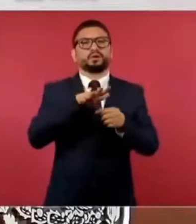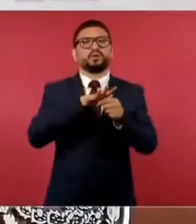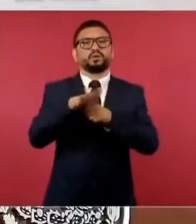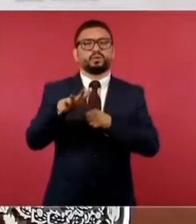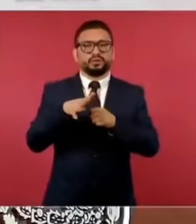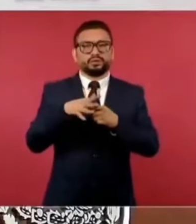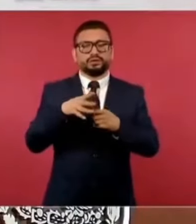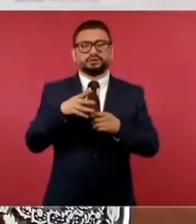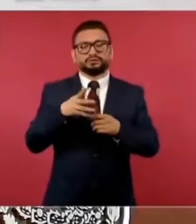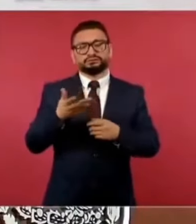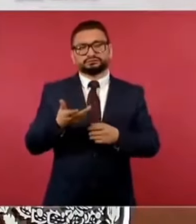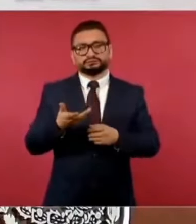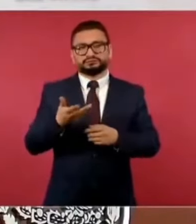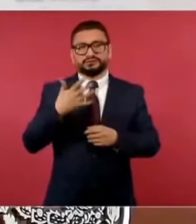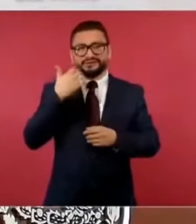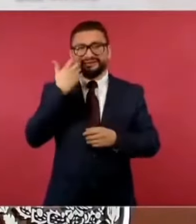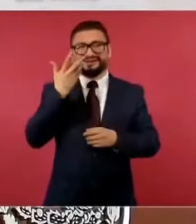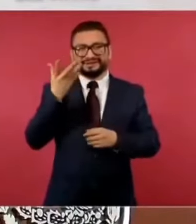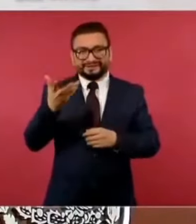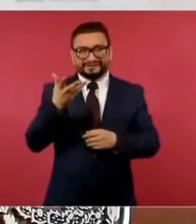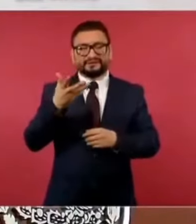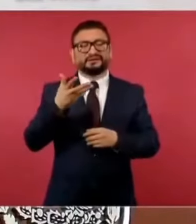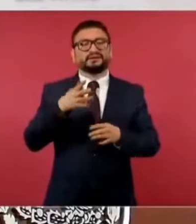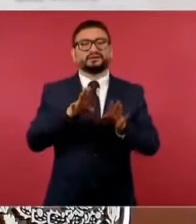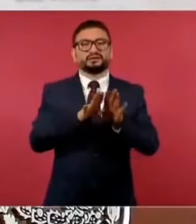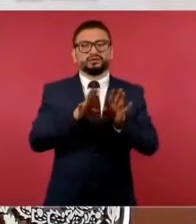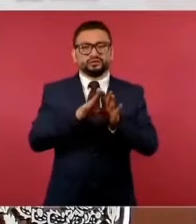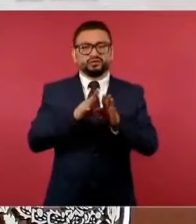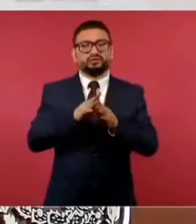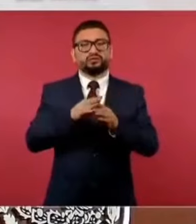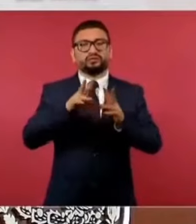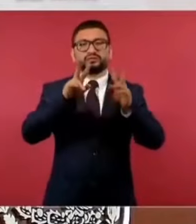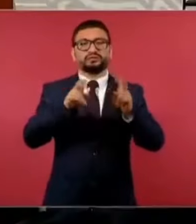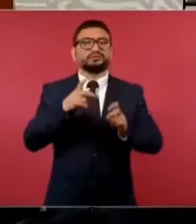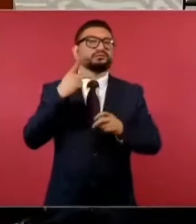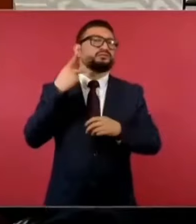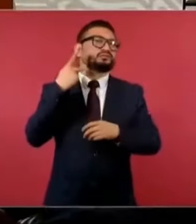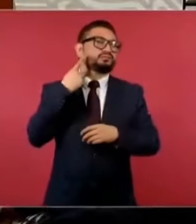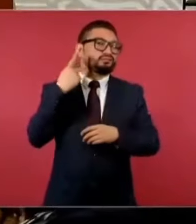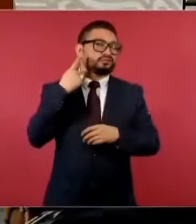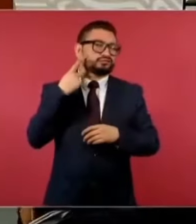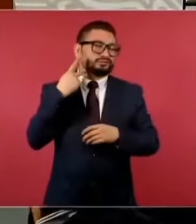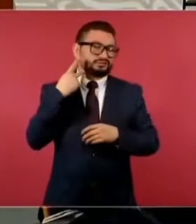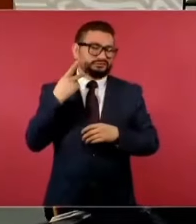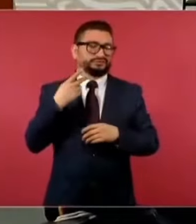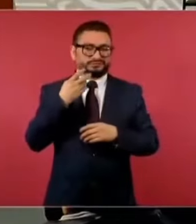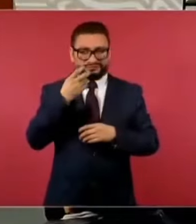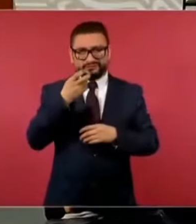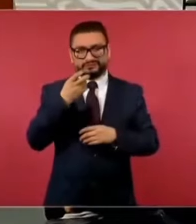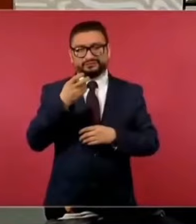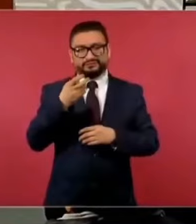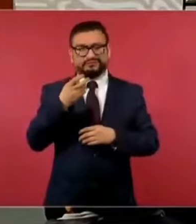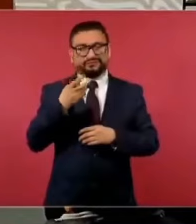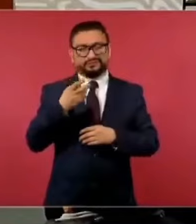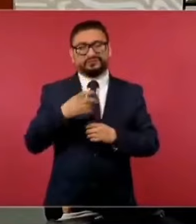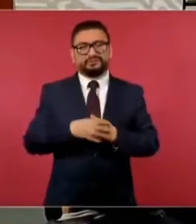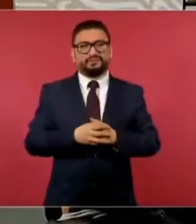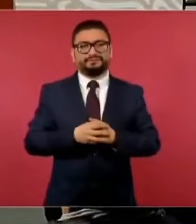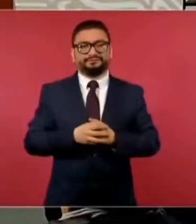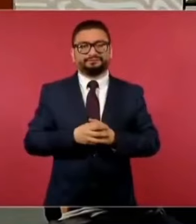alguna manera o incidir en la lucha política. Cuando se han hecho